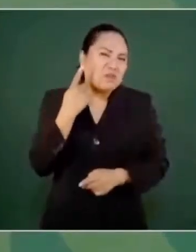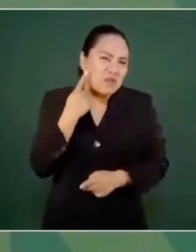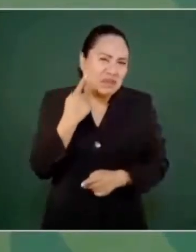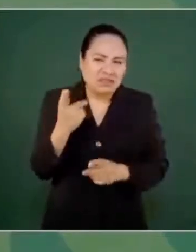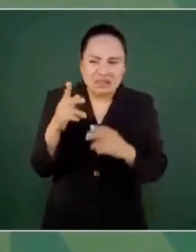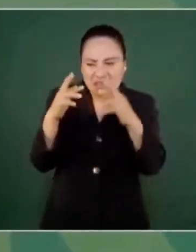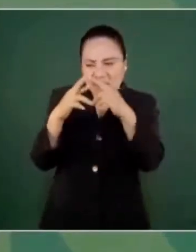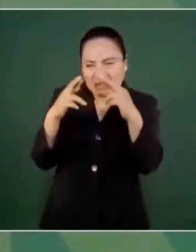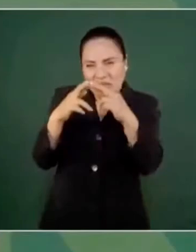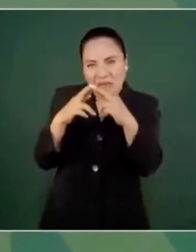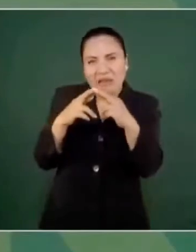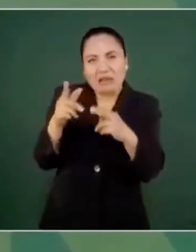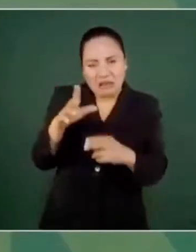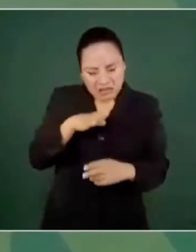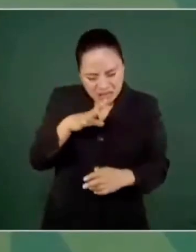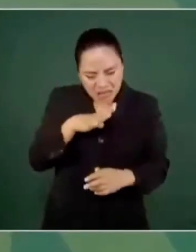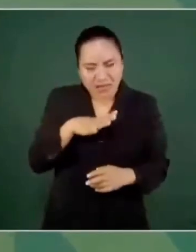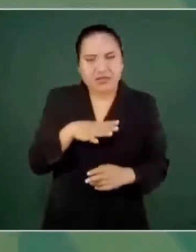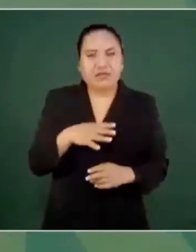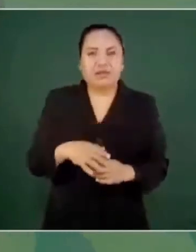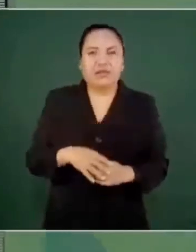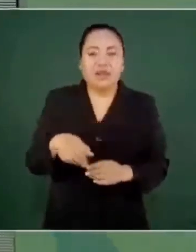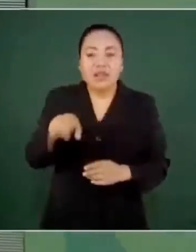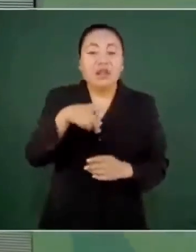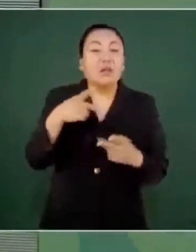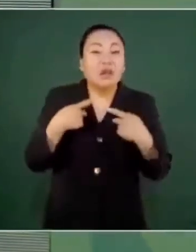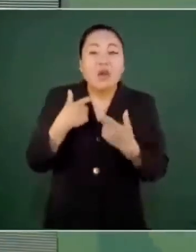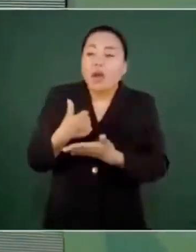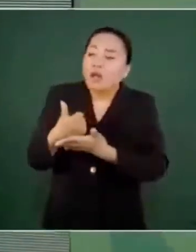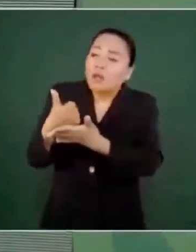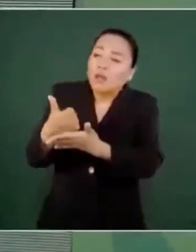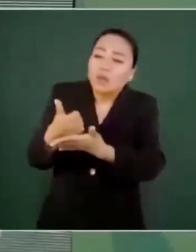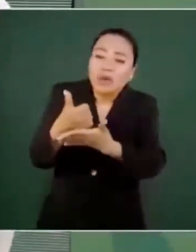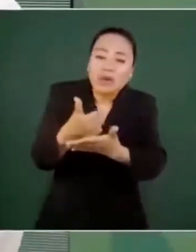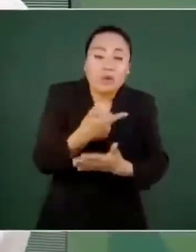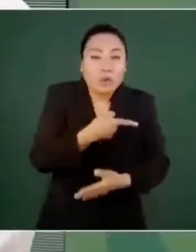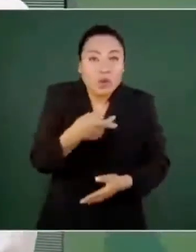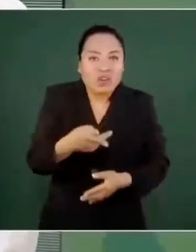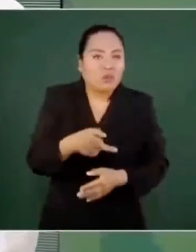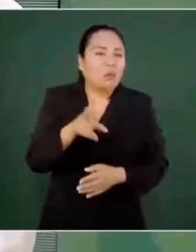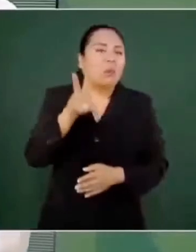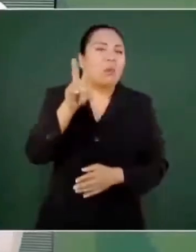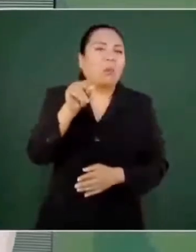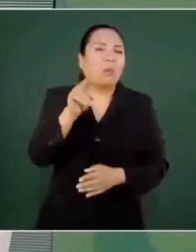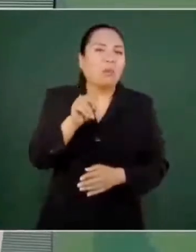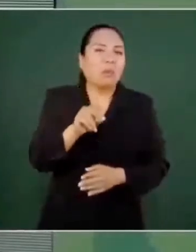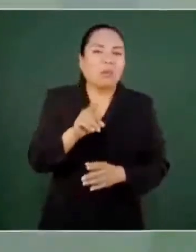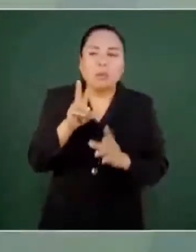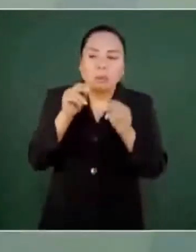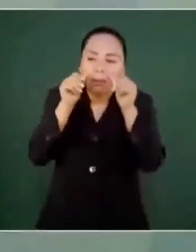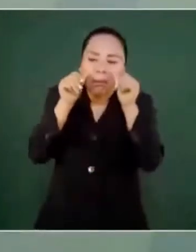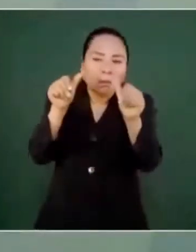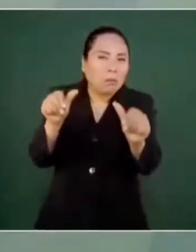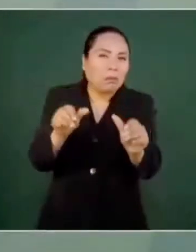a favor del humilde, del pobre, están